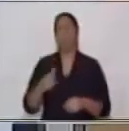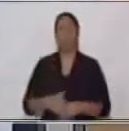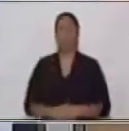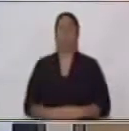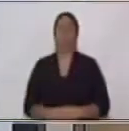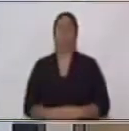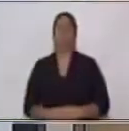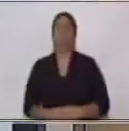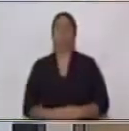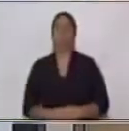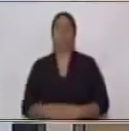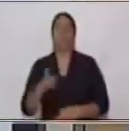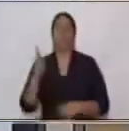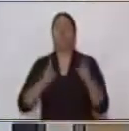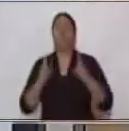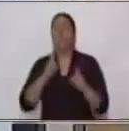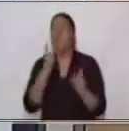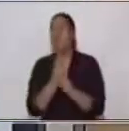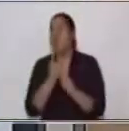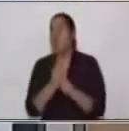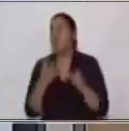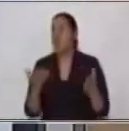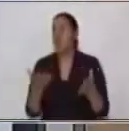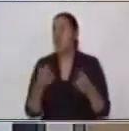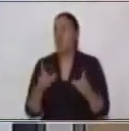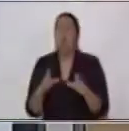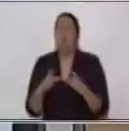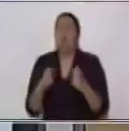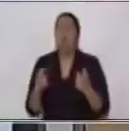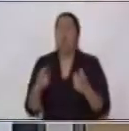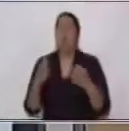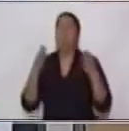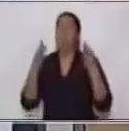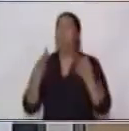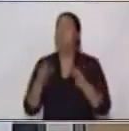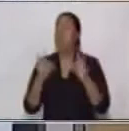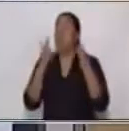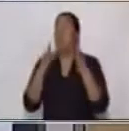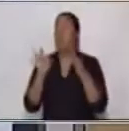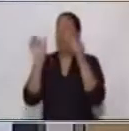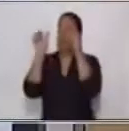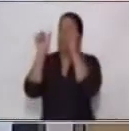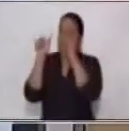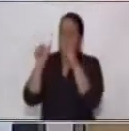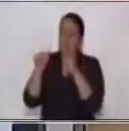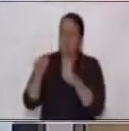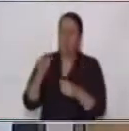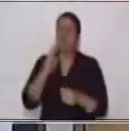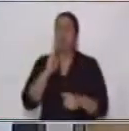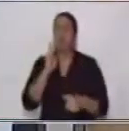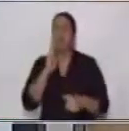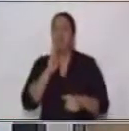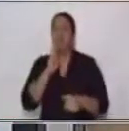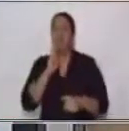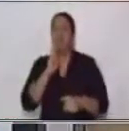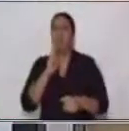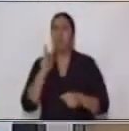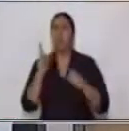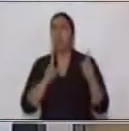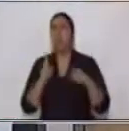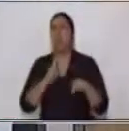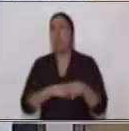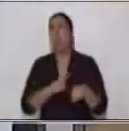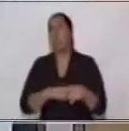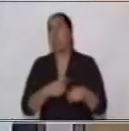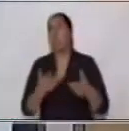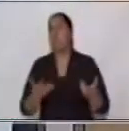lo correcto es tratar de conjugar de analizar el verbo en qué tiempo se encuentra ¿sí?